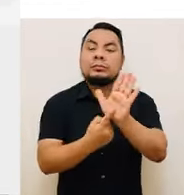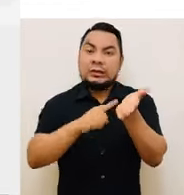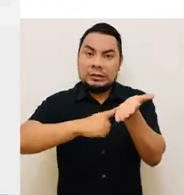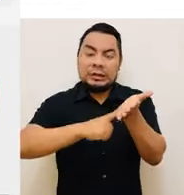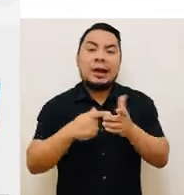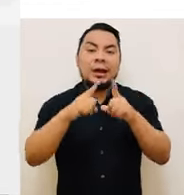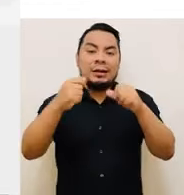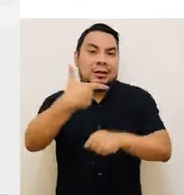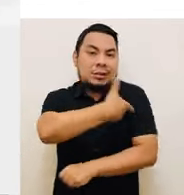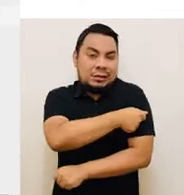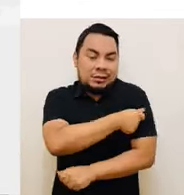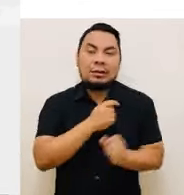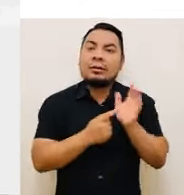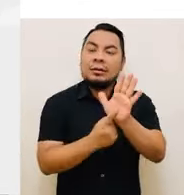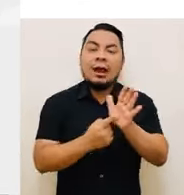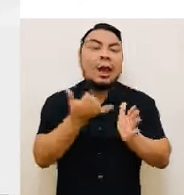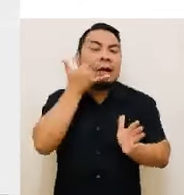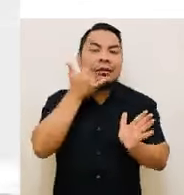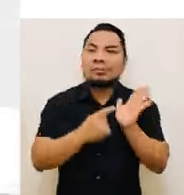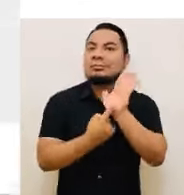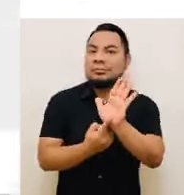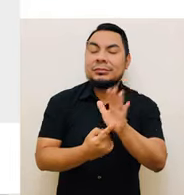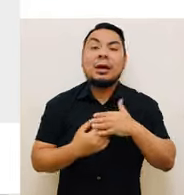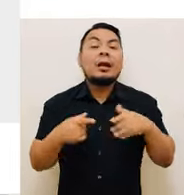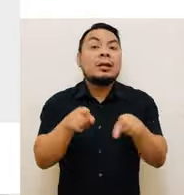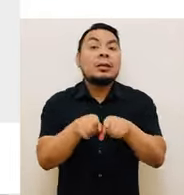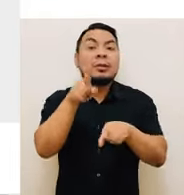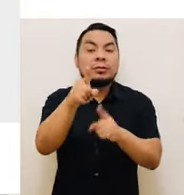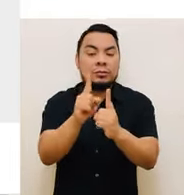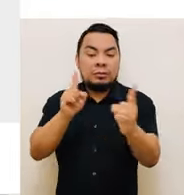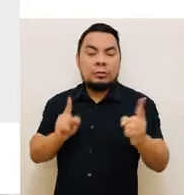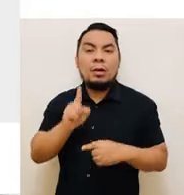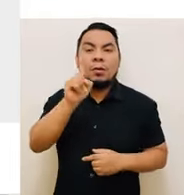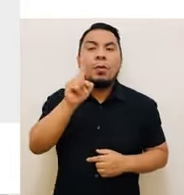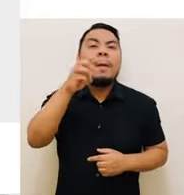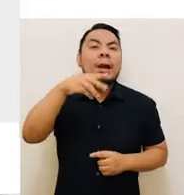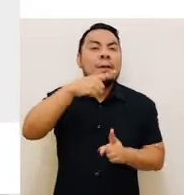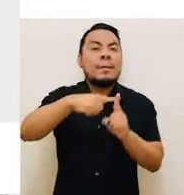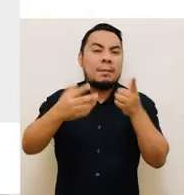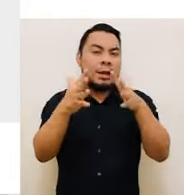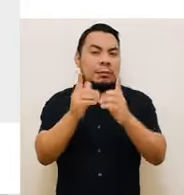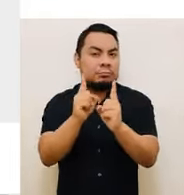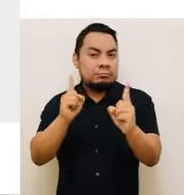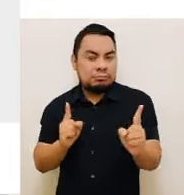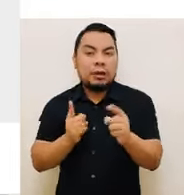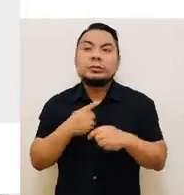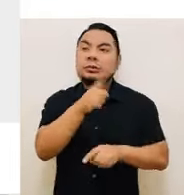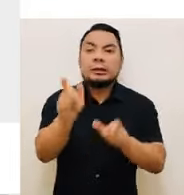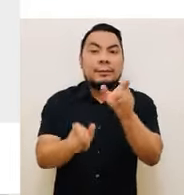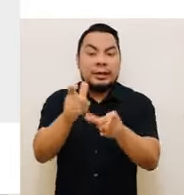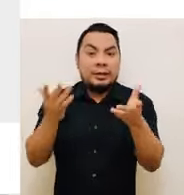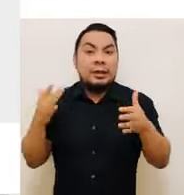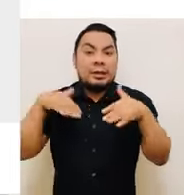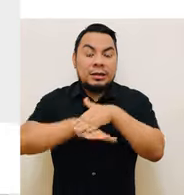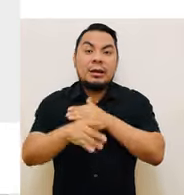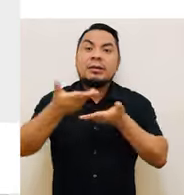vacunación en físico o en digital. Mantén una distancia de un metro y medio como mínimo respecto de las personas